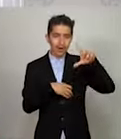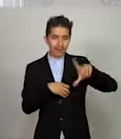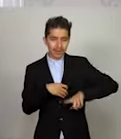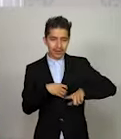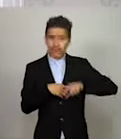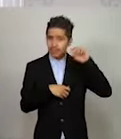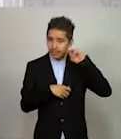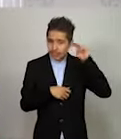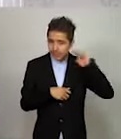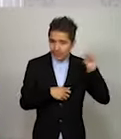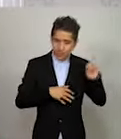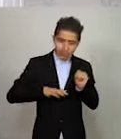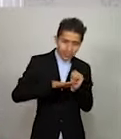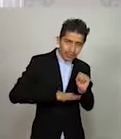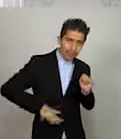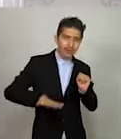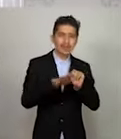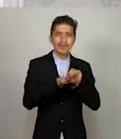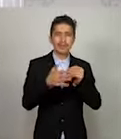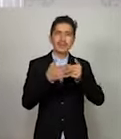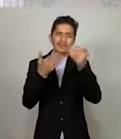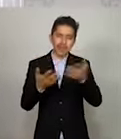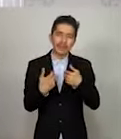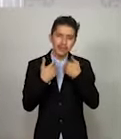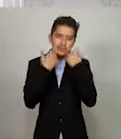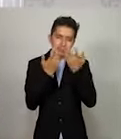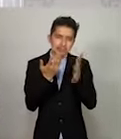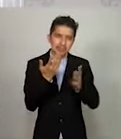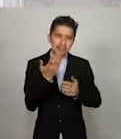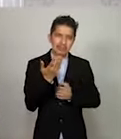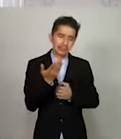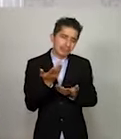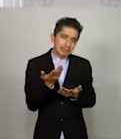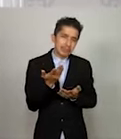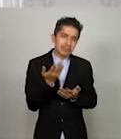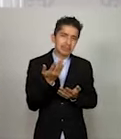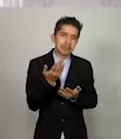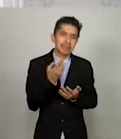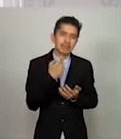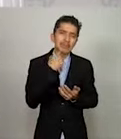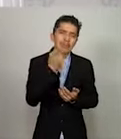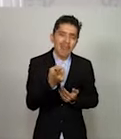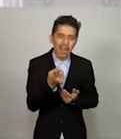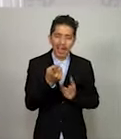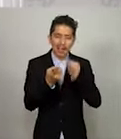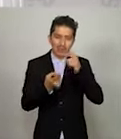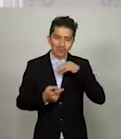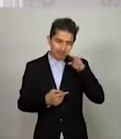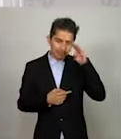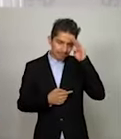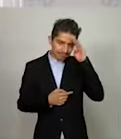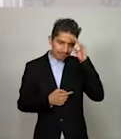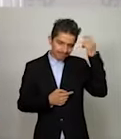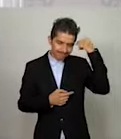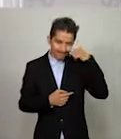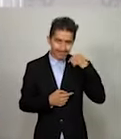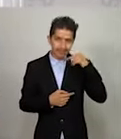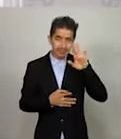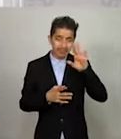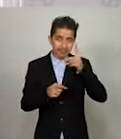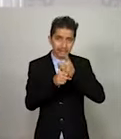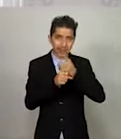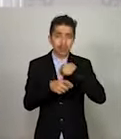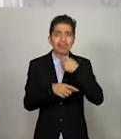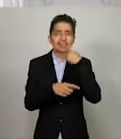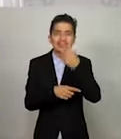del Gobierno de Michoacán. Quiero hacerles algunas breves reflexiones. Primero, reiterarles que